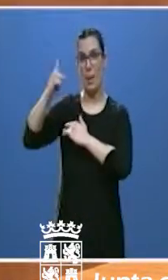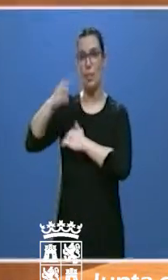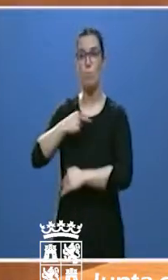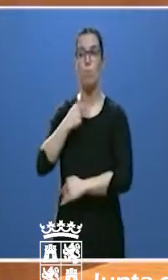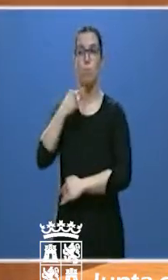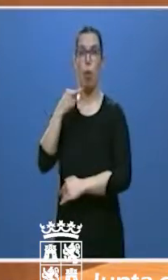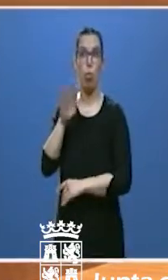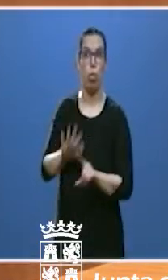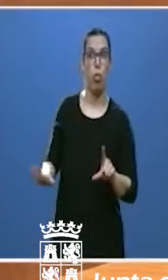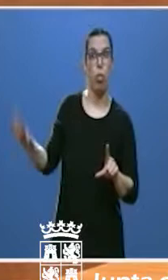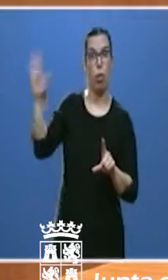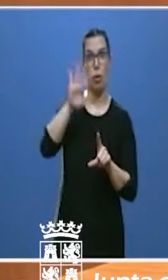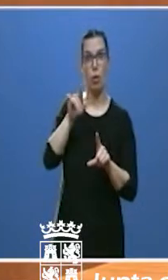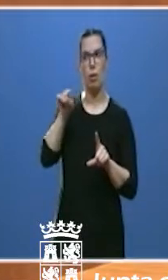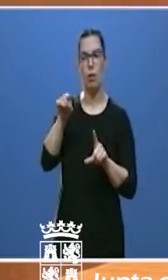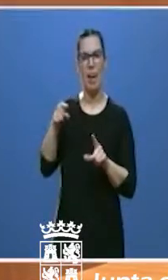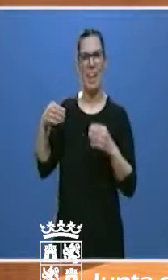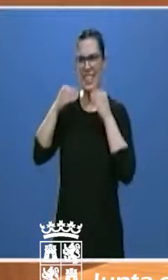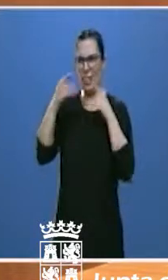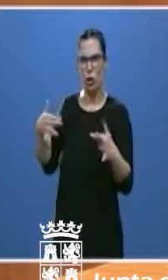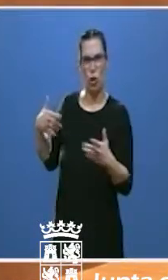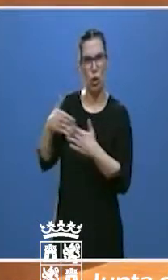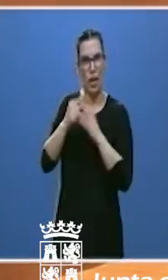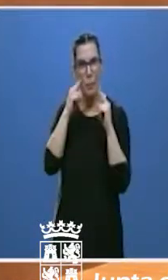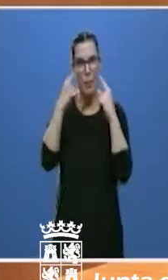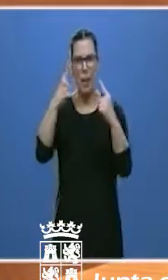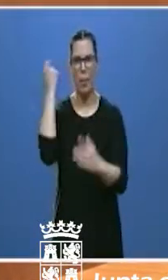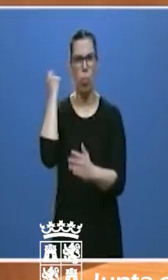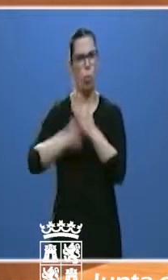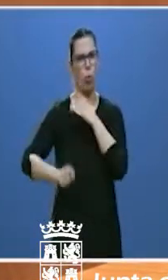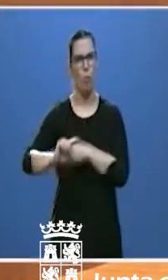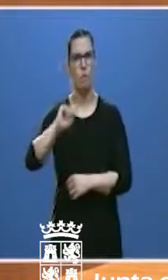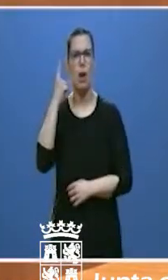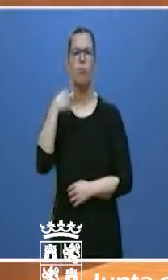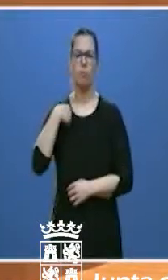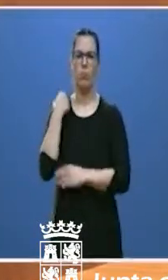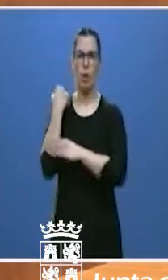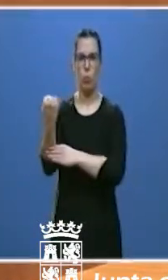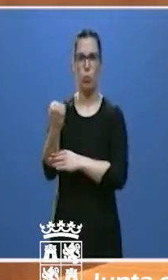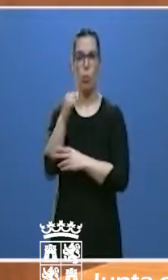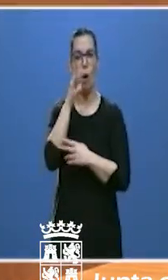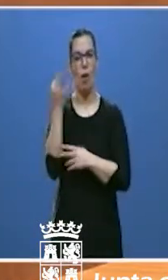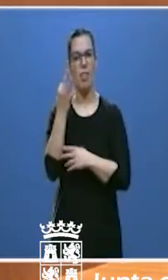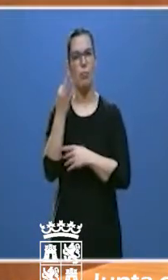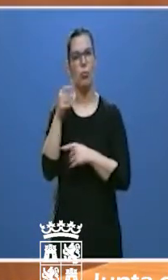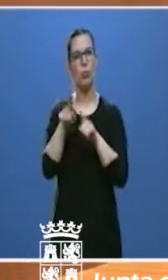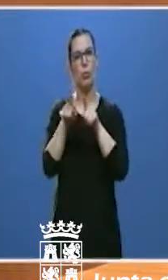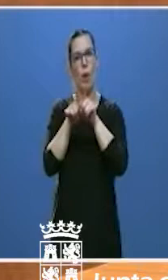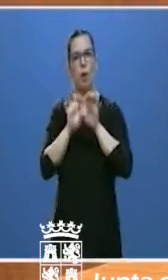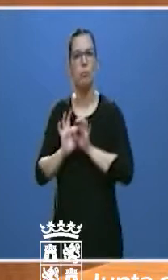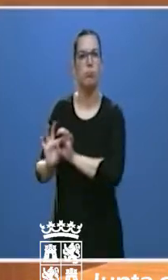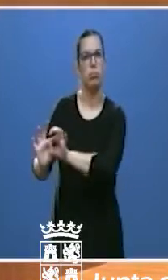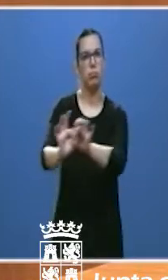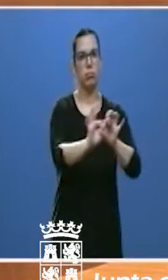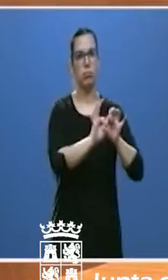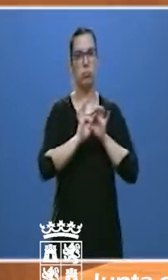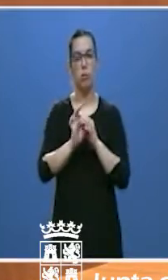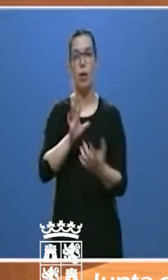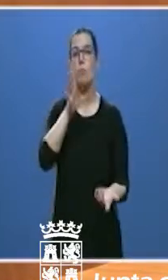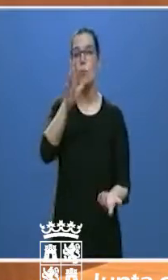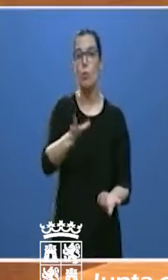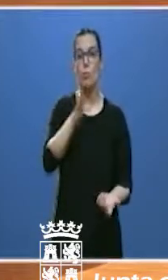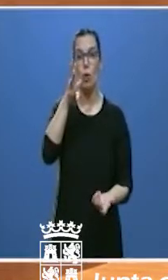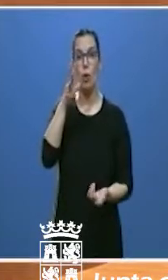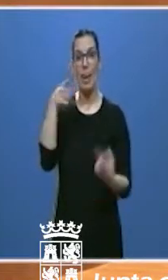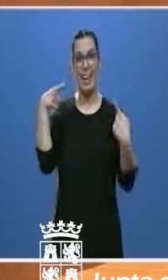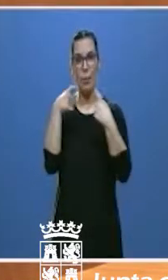adoptado en nuestra historia democrática. Es momento de integrar posturas, porque todos tenemos un solo y único